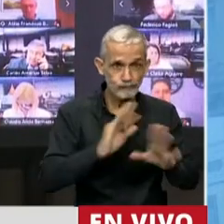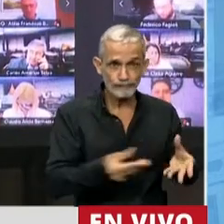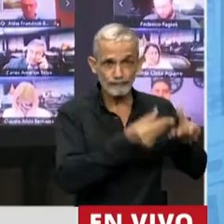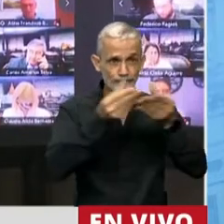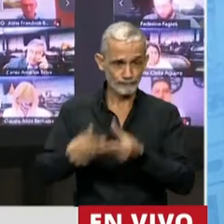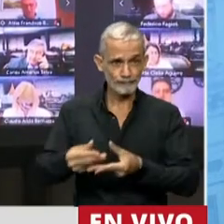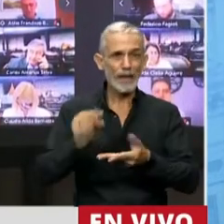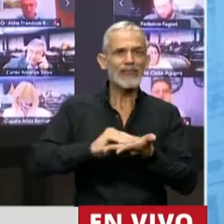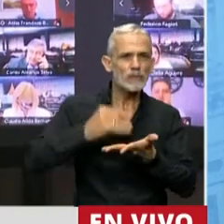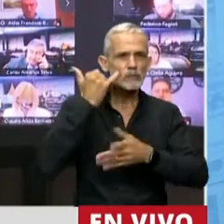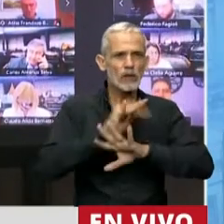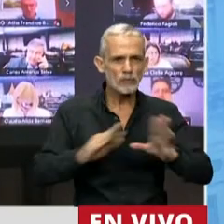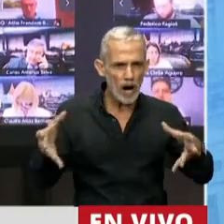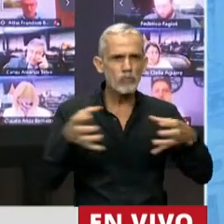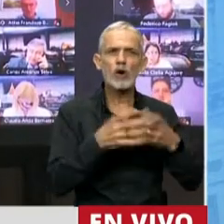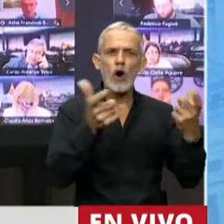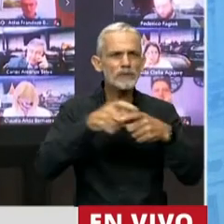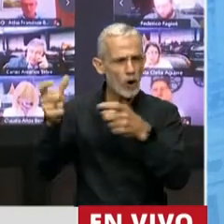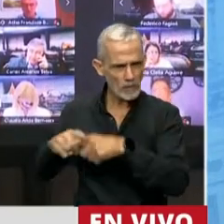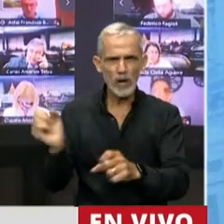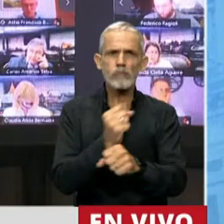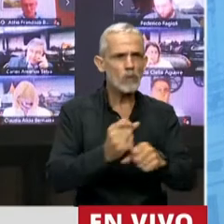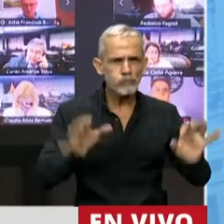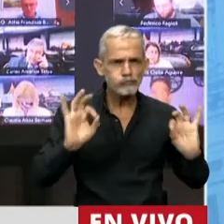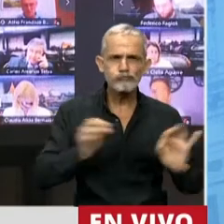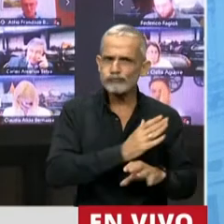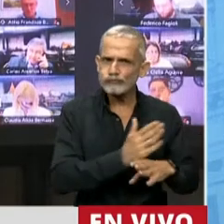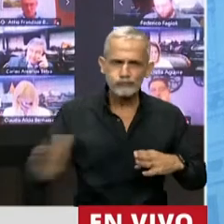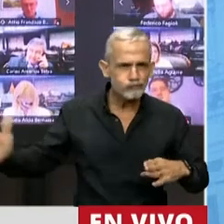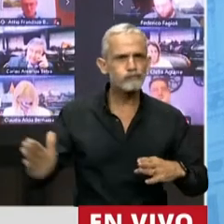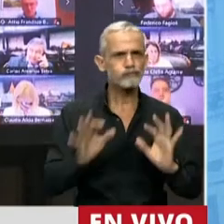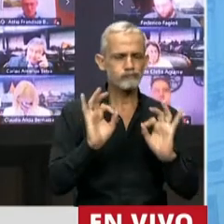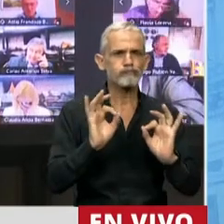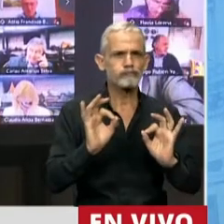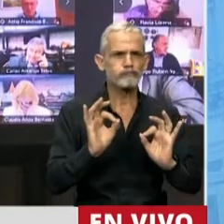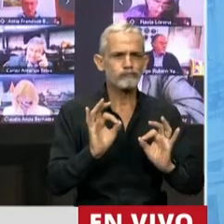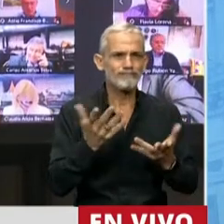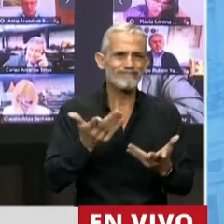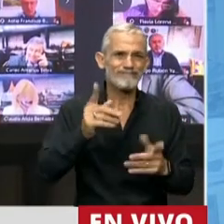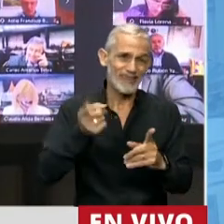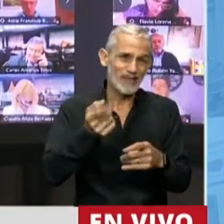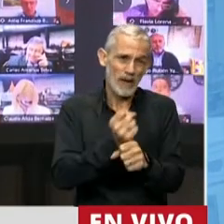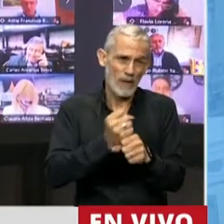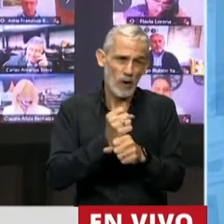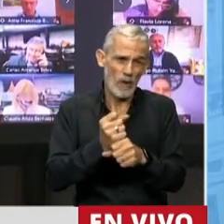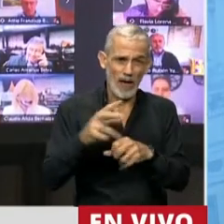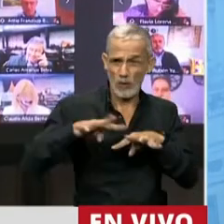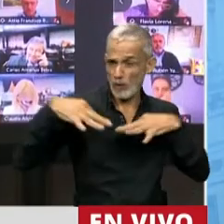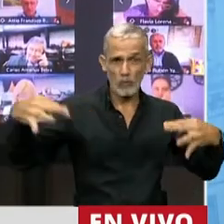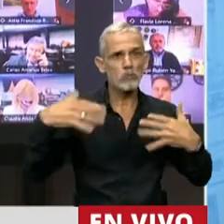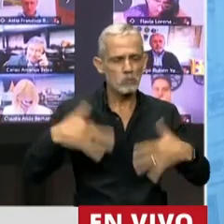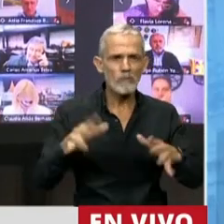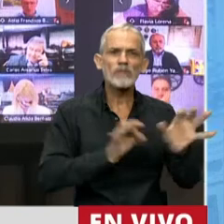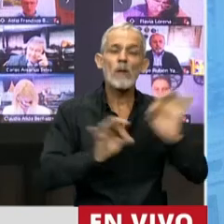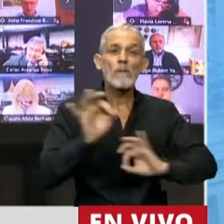este cuerpo, ya fue aprobado por las comisiones respectivas en su composición anterior, incluso fue aprobado en el Pleno. El